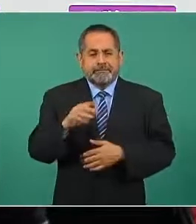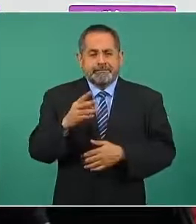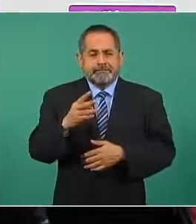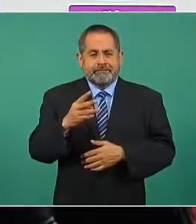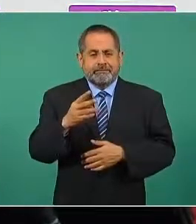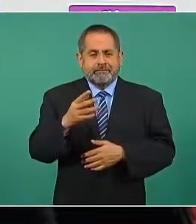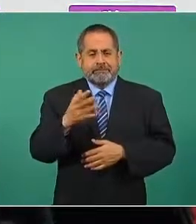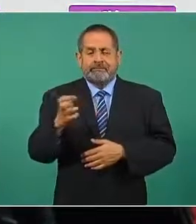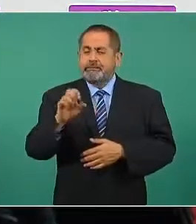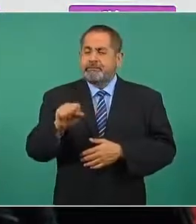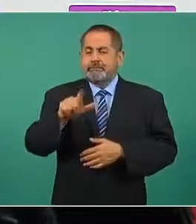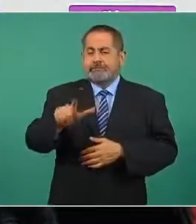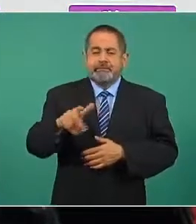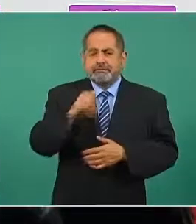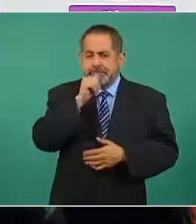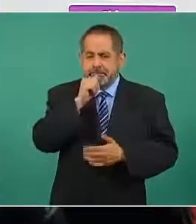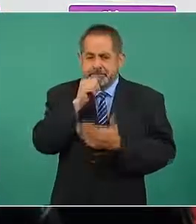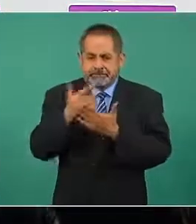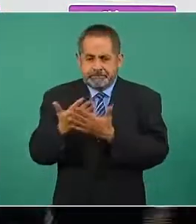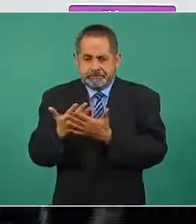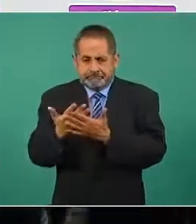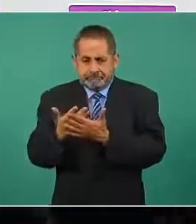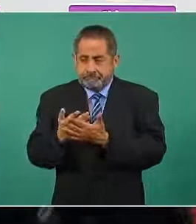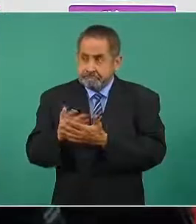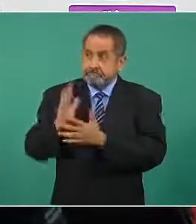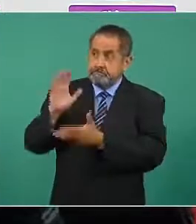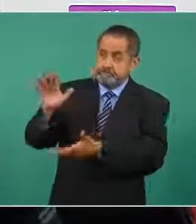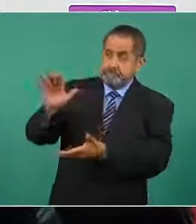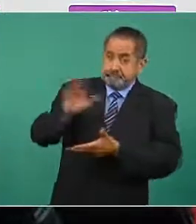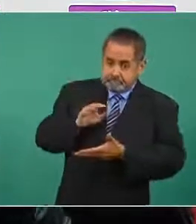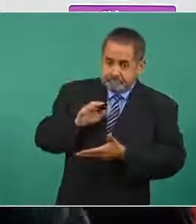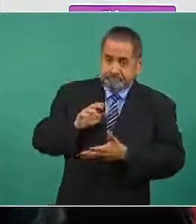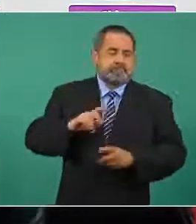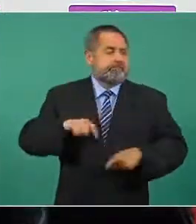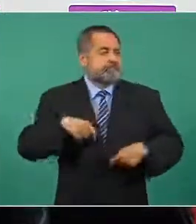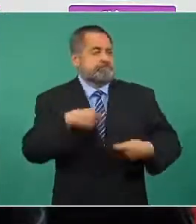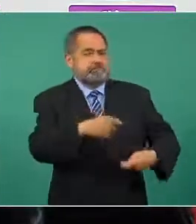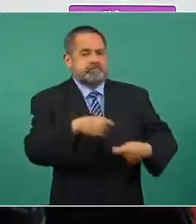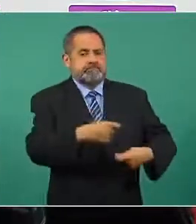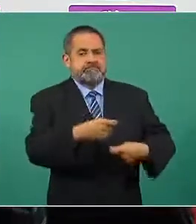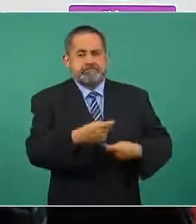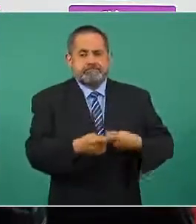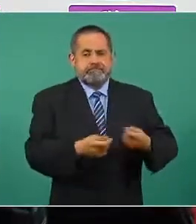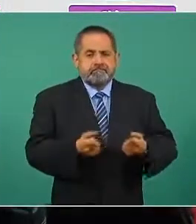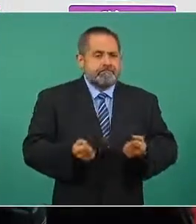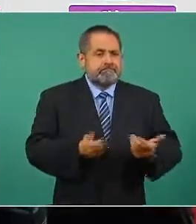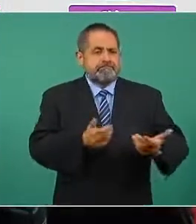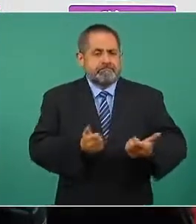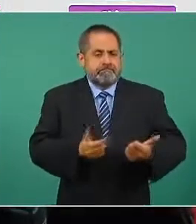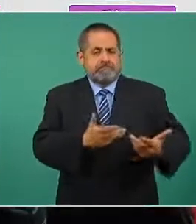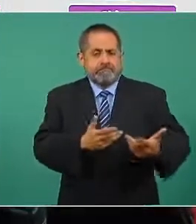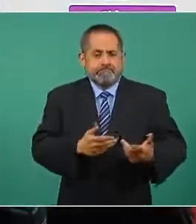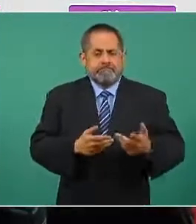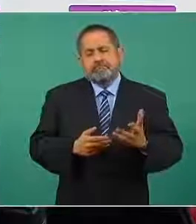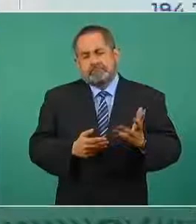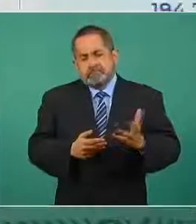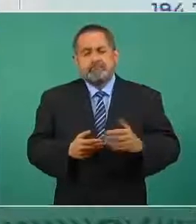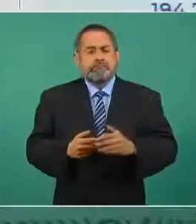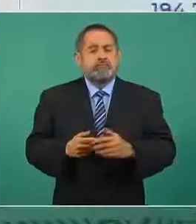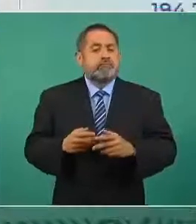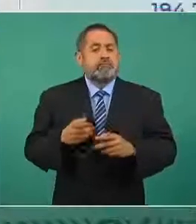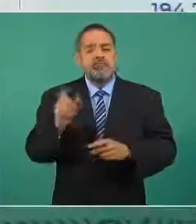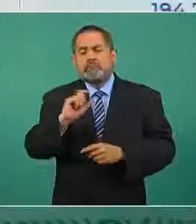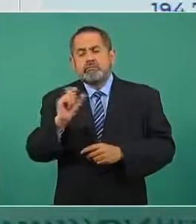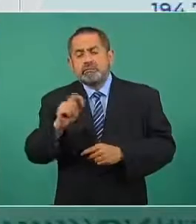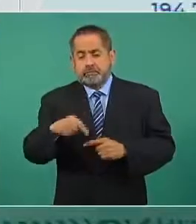enseres domésticos por entregar entre estufas y refrigeradores como mencioné y estos serán a partir